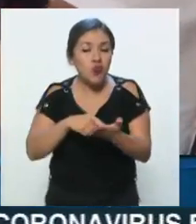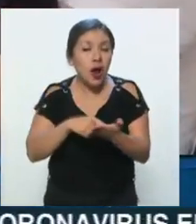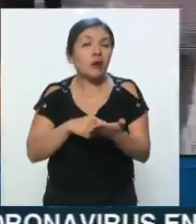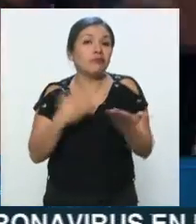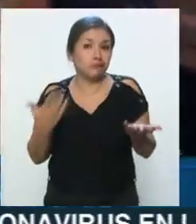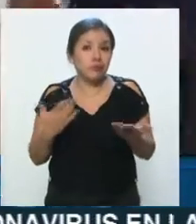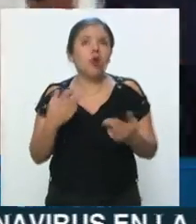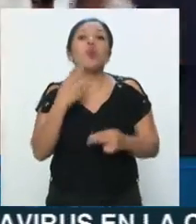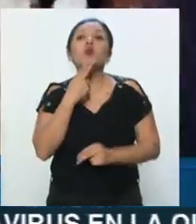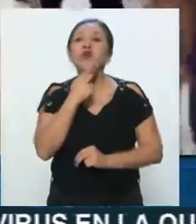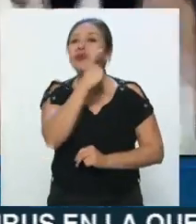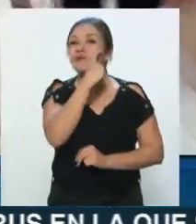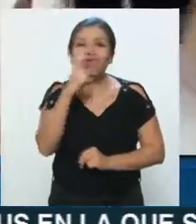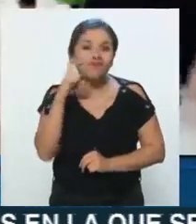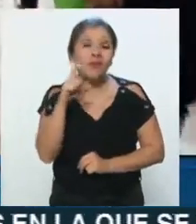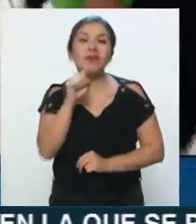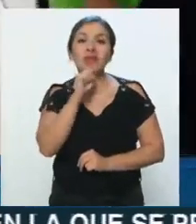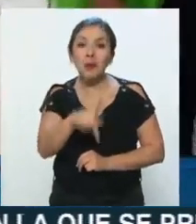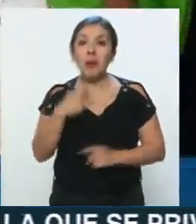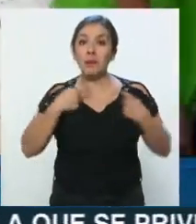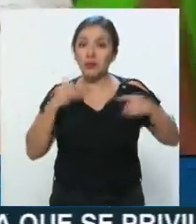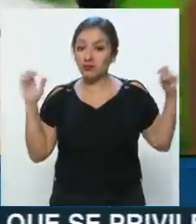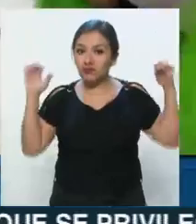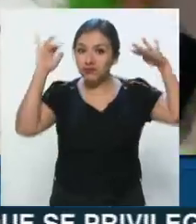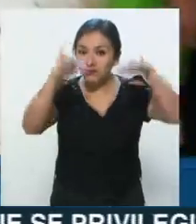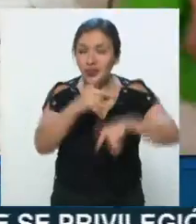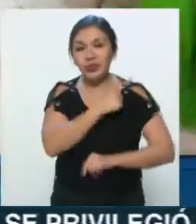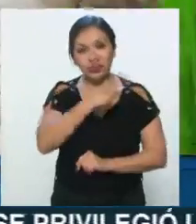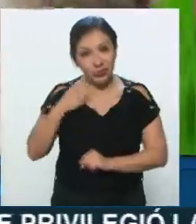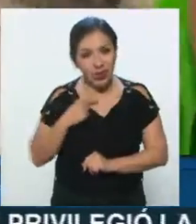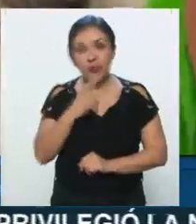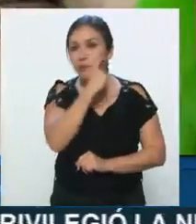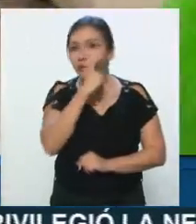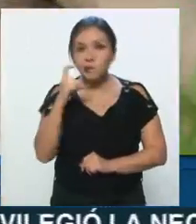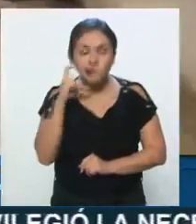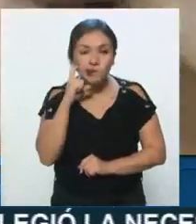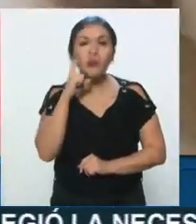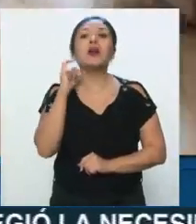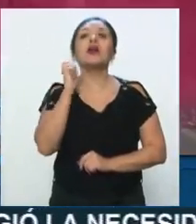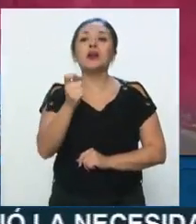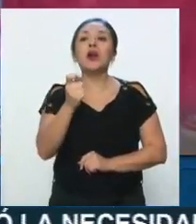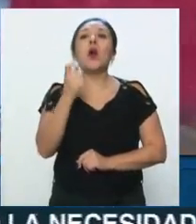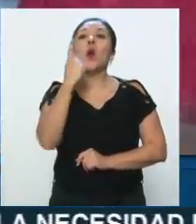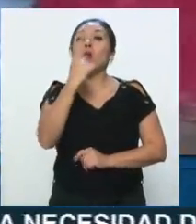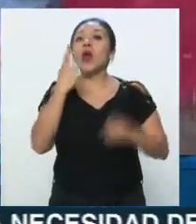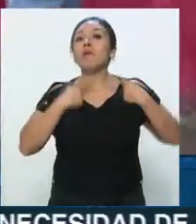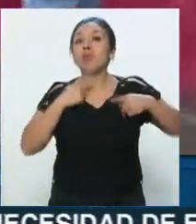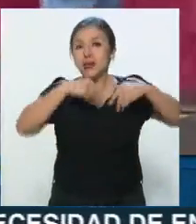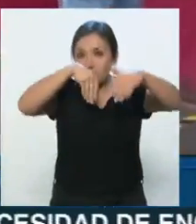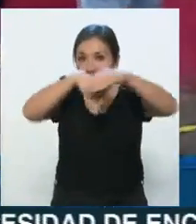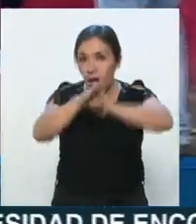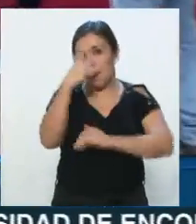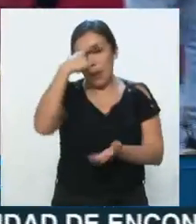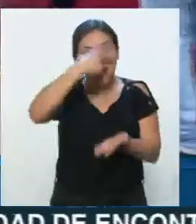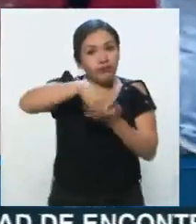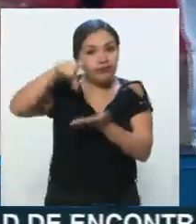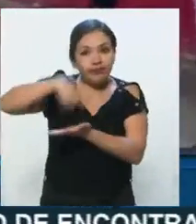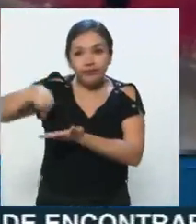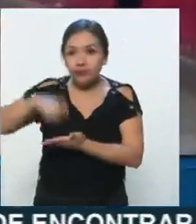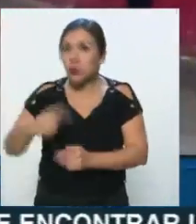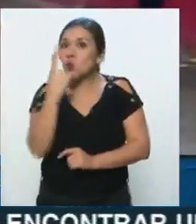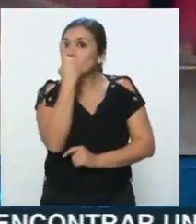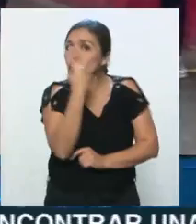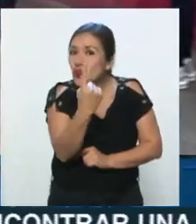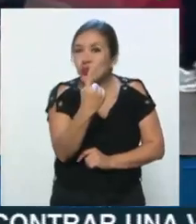el uso de cubrebocas para quienes acuden a ellos, el permitir solo el ingreso de un integrante de la